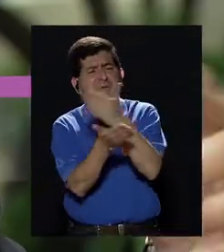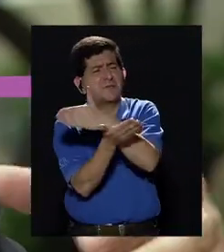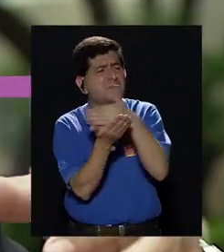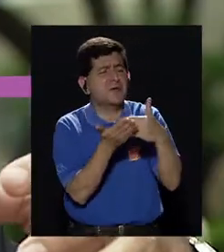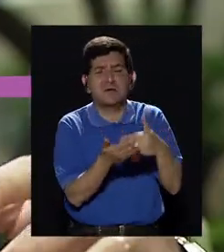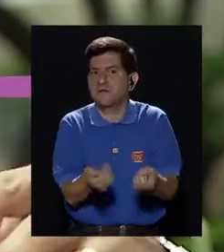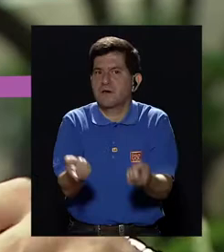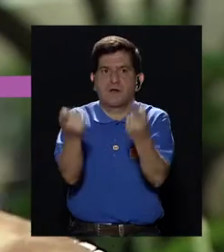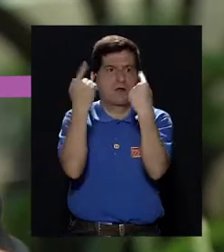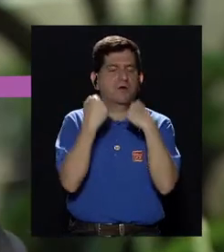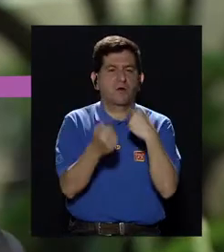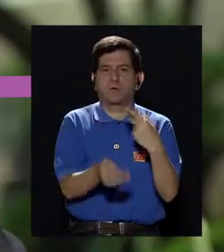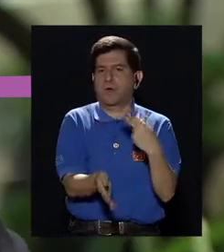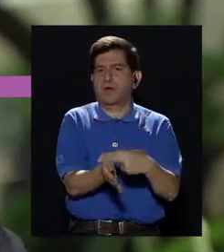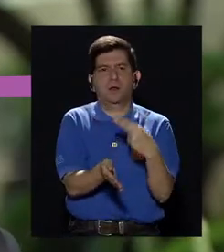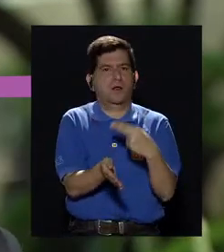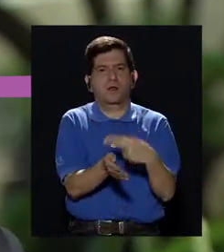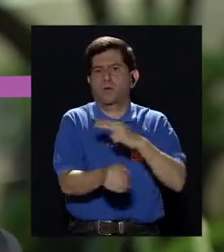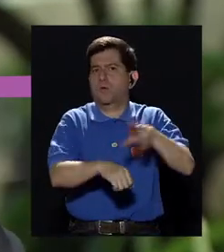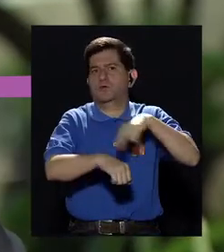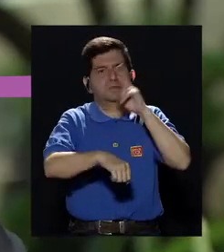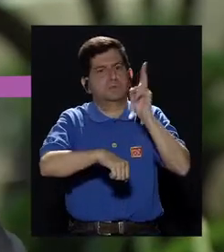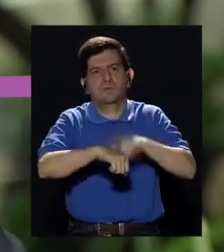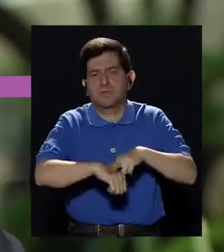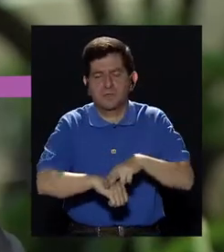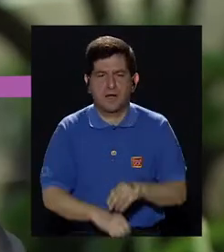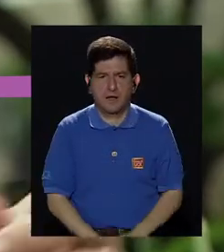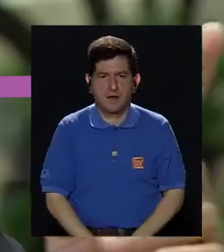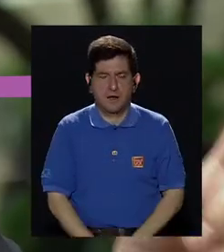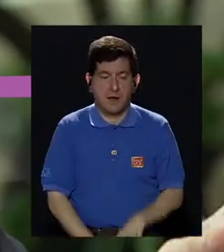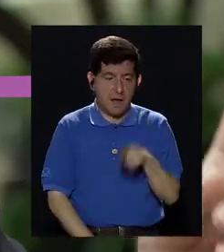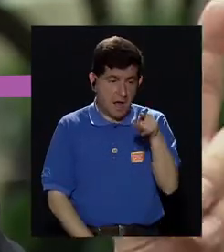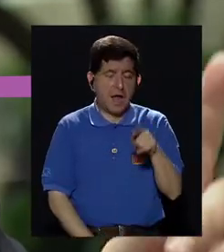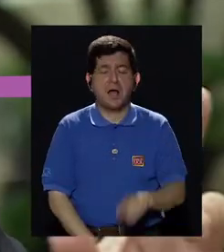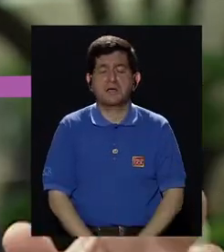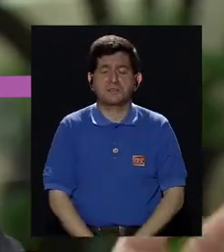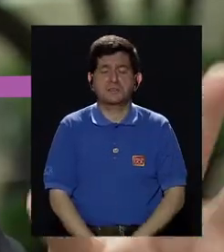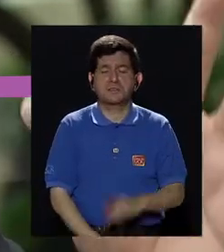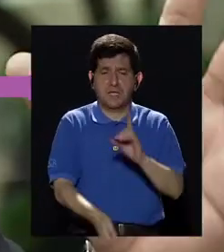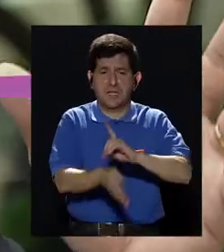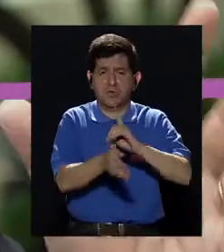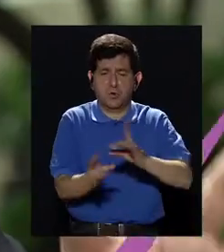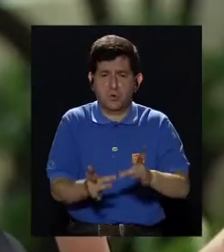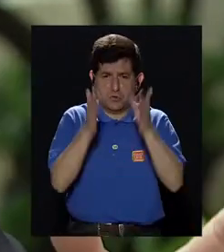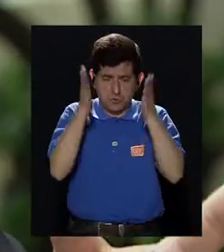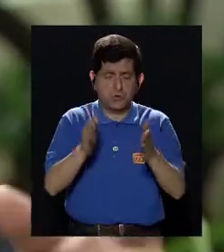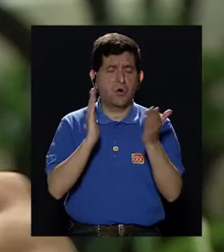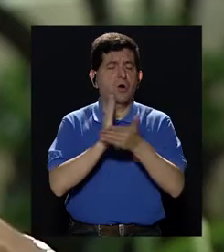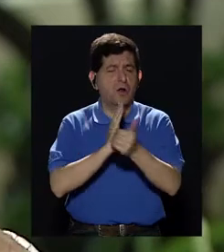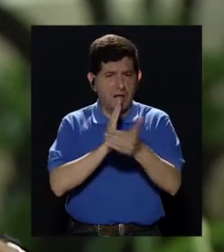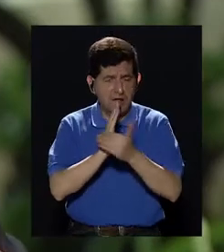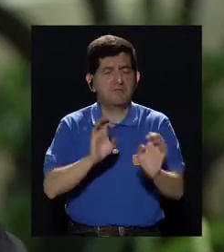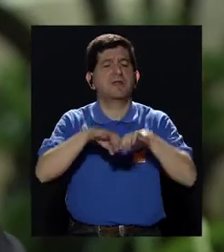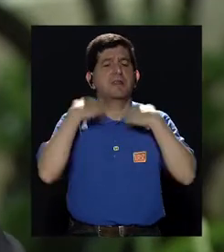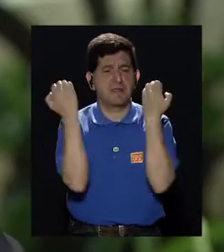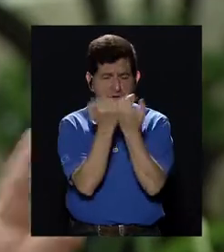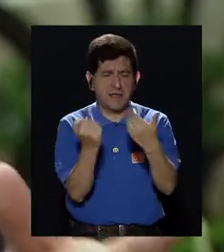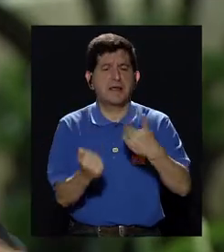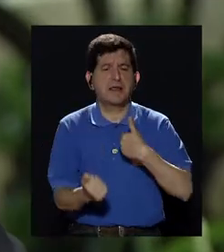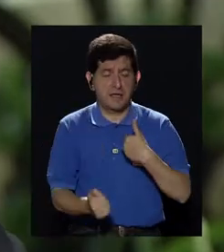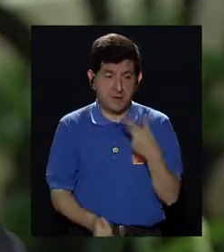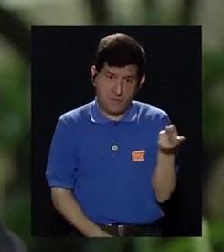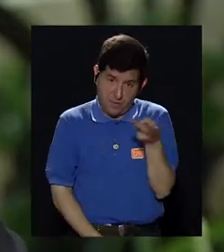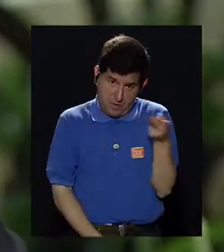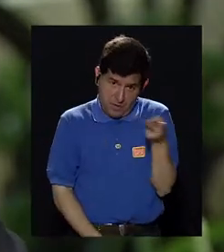lado fronterizo, no tener que venir hasta un hospital nacional para hacerse, sino si el urólogo está ahí, que tenga la capacidad y el equipo,